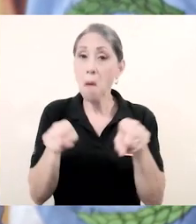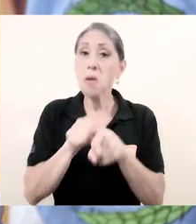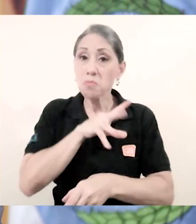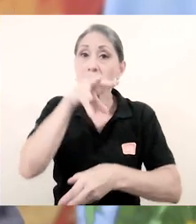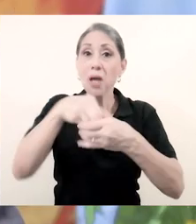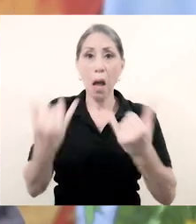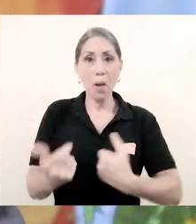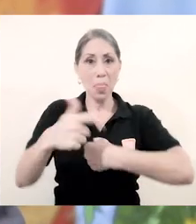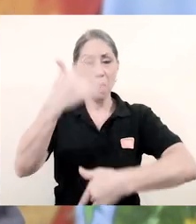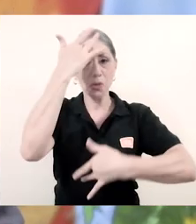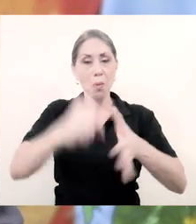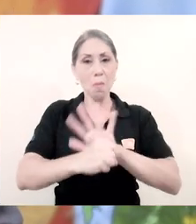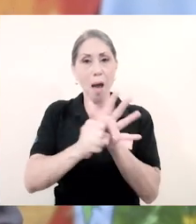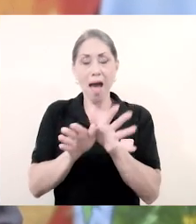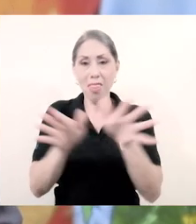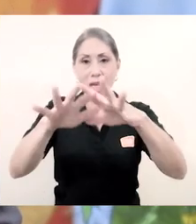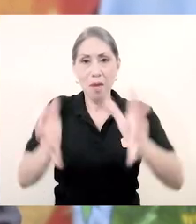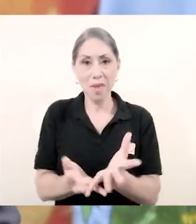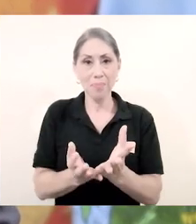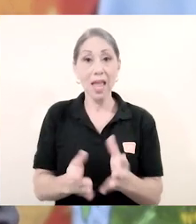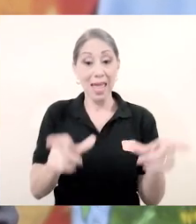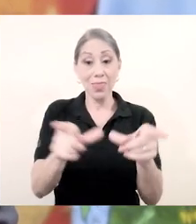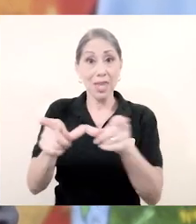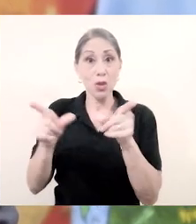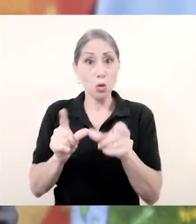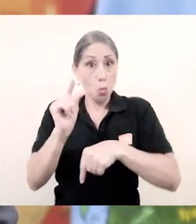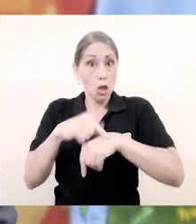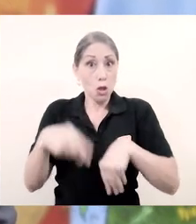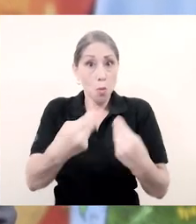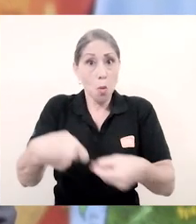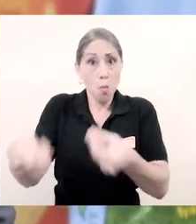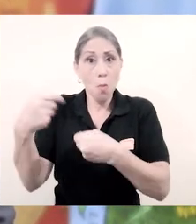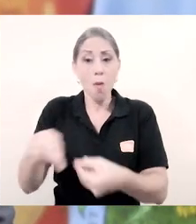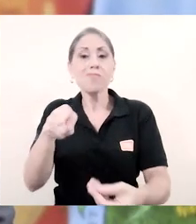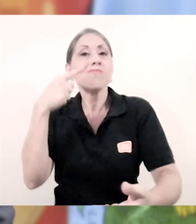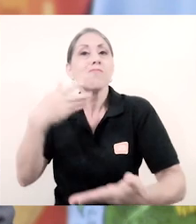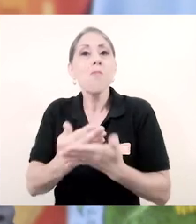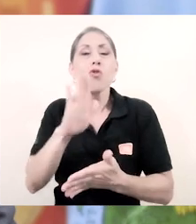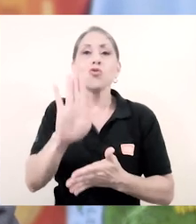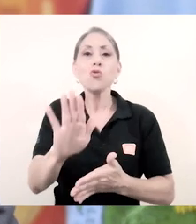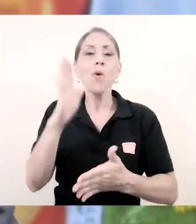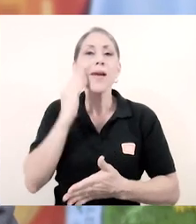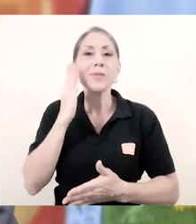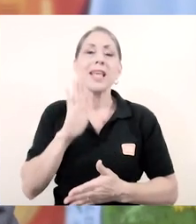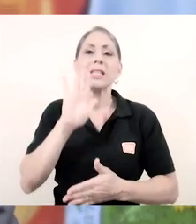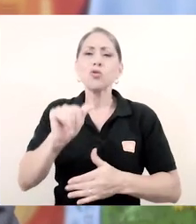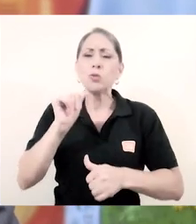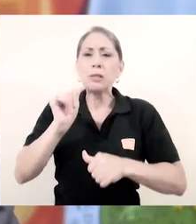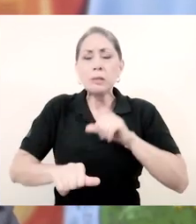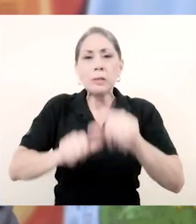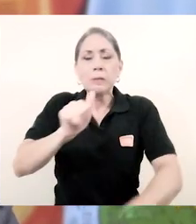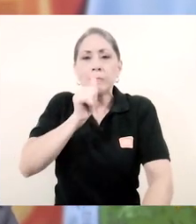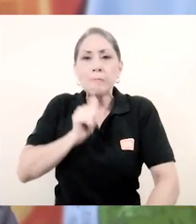tiempos de pandemia. Los títulos que pronto les serán entregados son el reflejo de su experiencia y la perseverancia y a la vez serán la